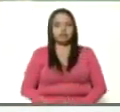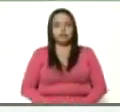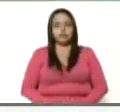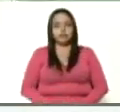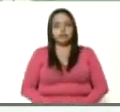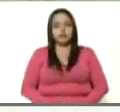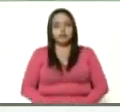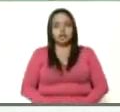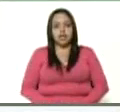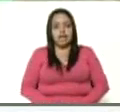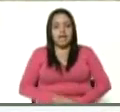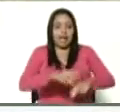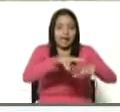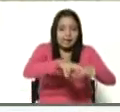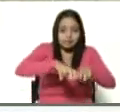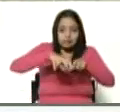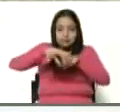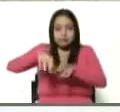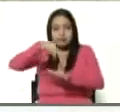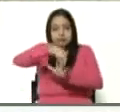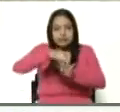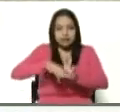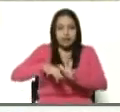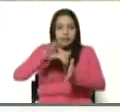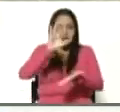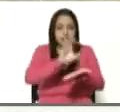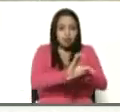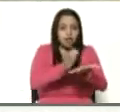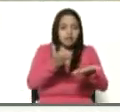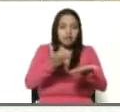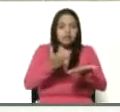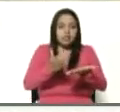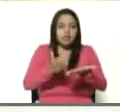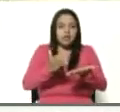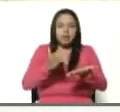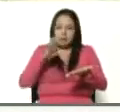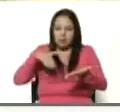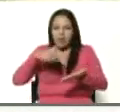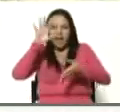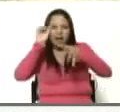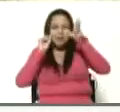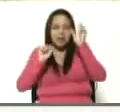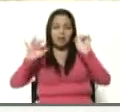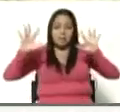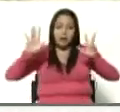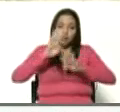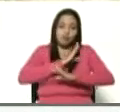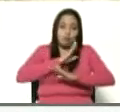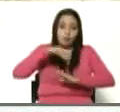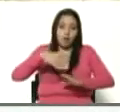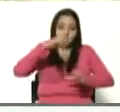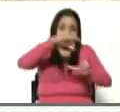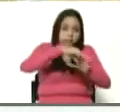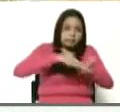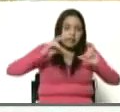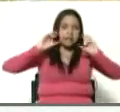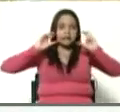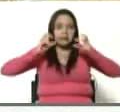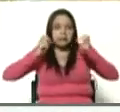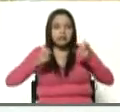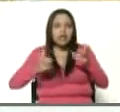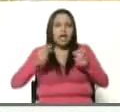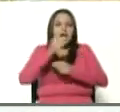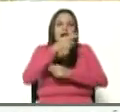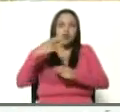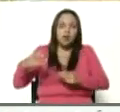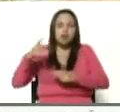agricultura urbana lleva a que aprendas que con tus manos puedes producir un frijol, maíz, arroz, pimentón,